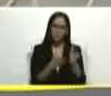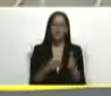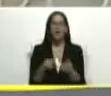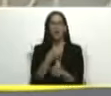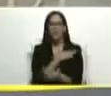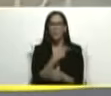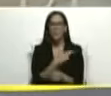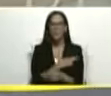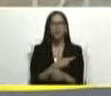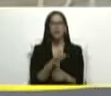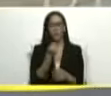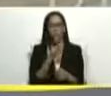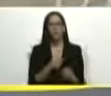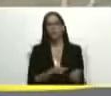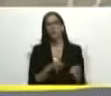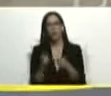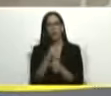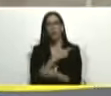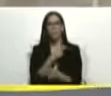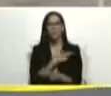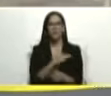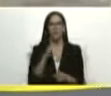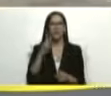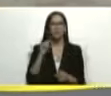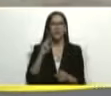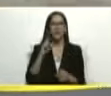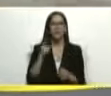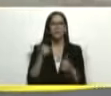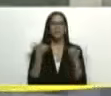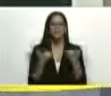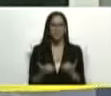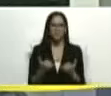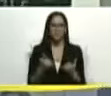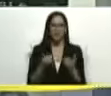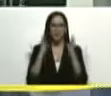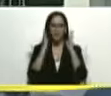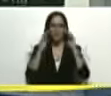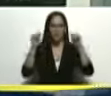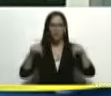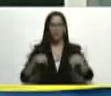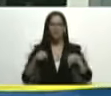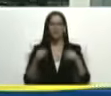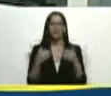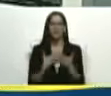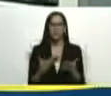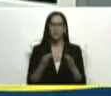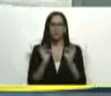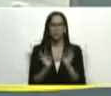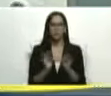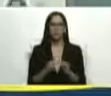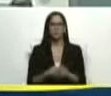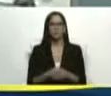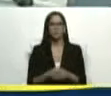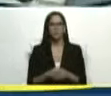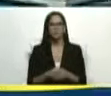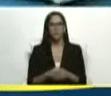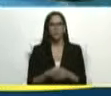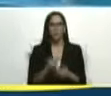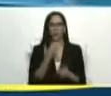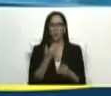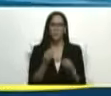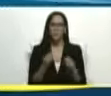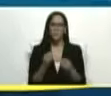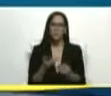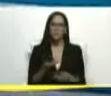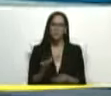un hospital pues lo referimos al hospital Vargas pero ya canalizado aquí y garantizándole el cupo seguro algo muy importante mi presidente